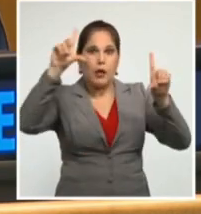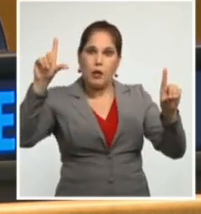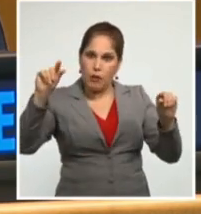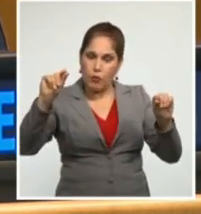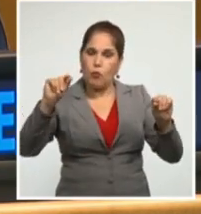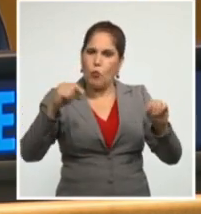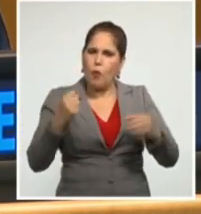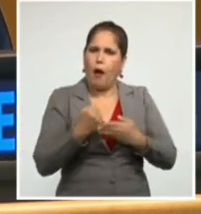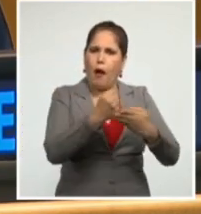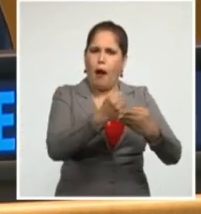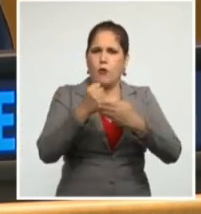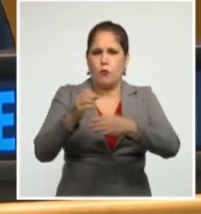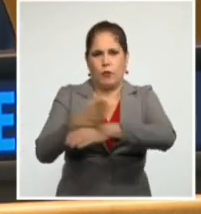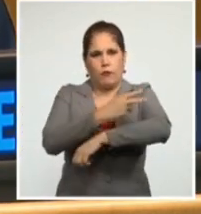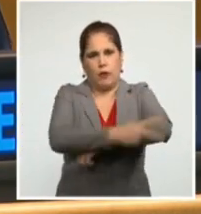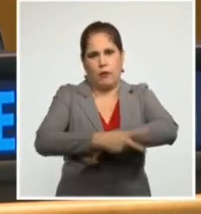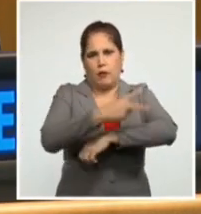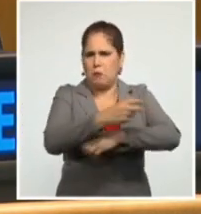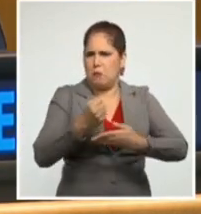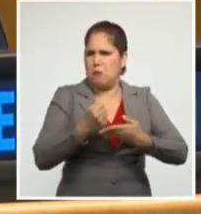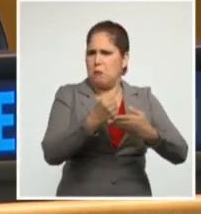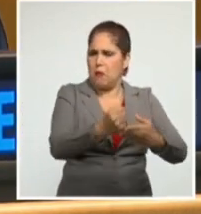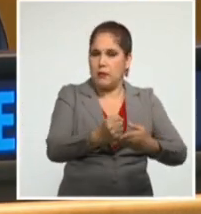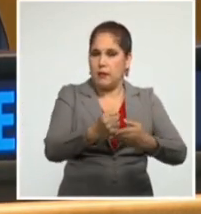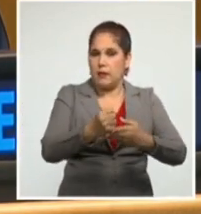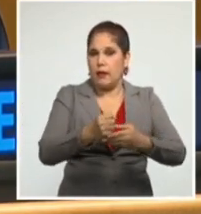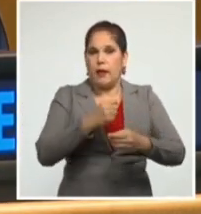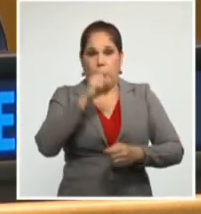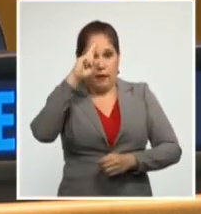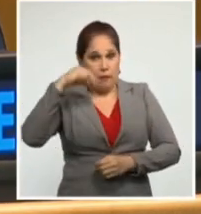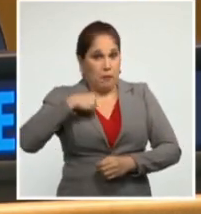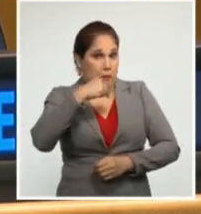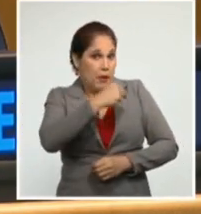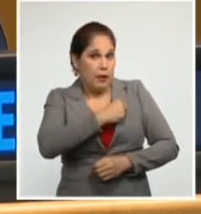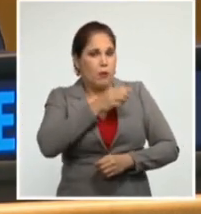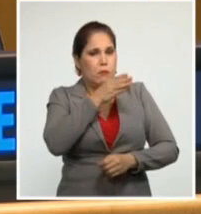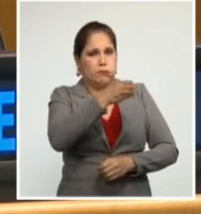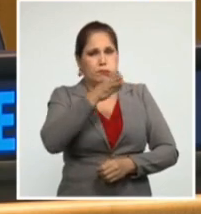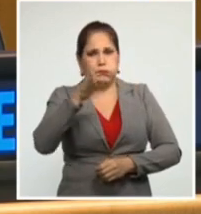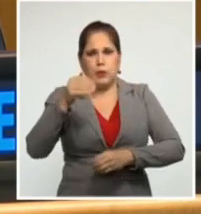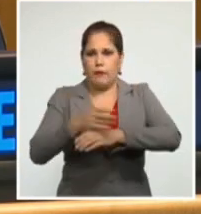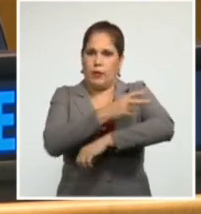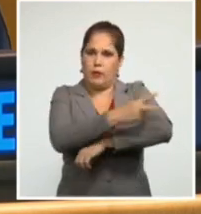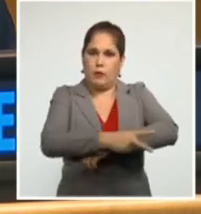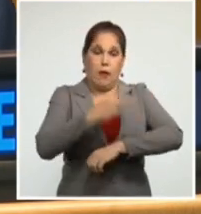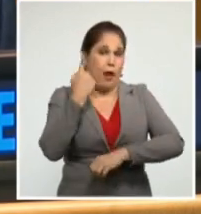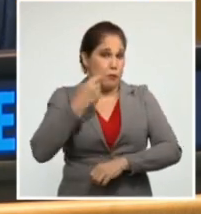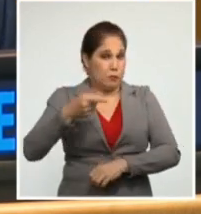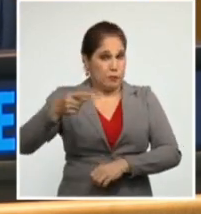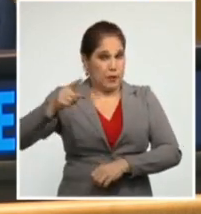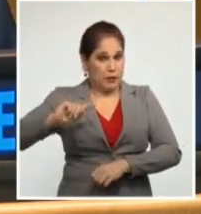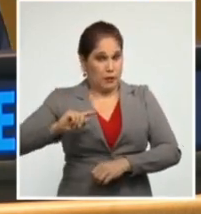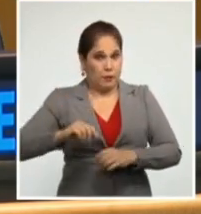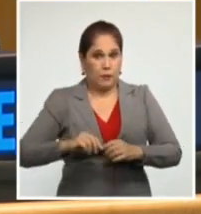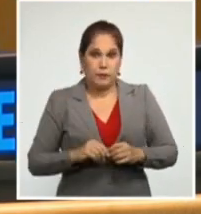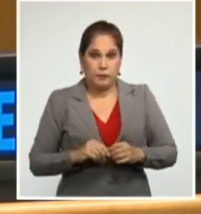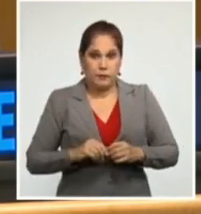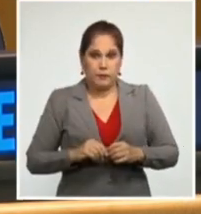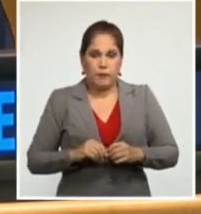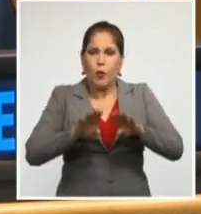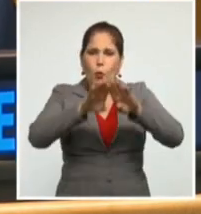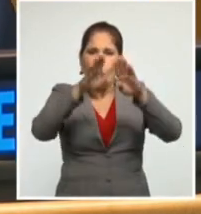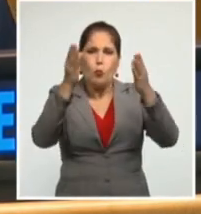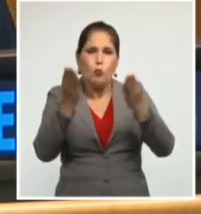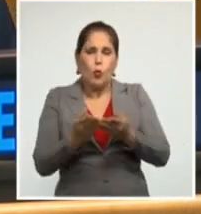solidaridad internacional con ayuda y asistencia técnica en salud. Desde el año pasado, cuando el mundo está